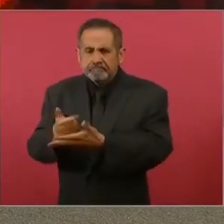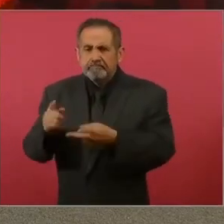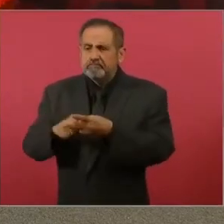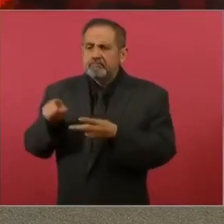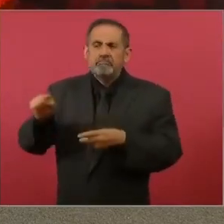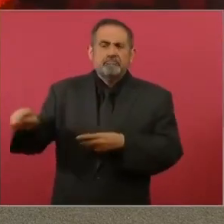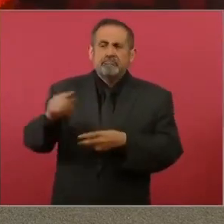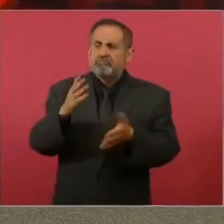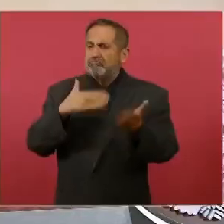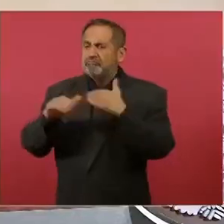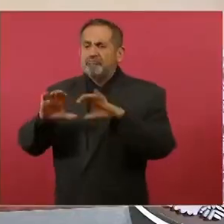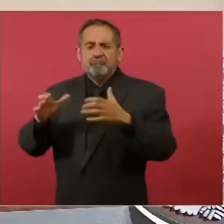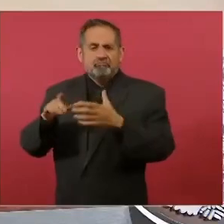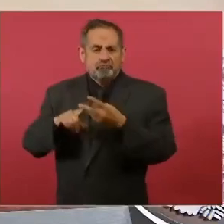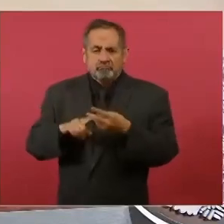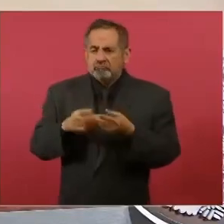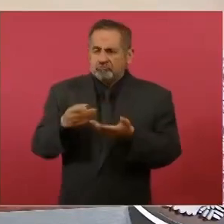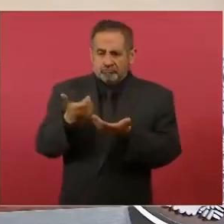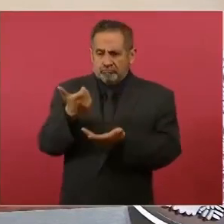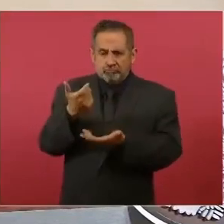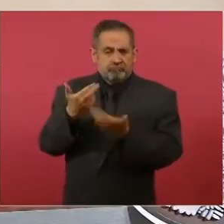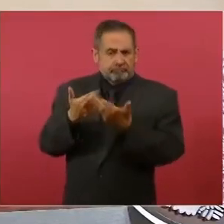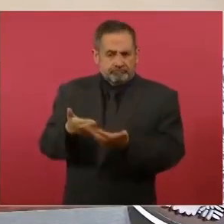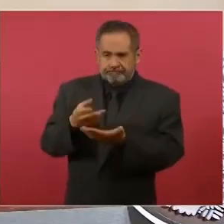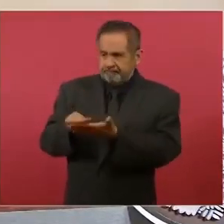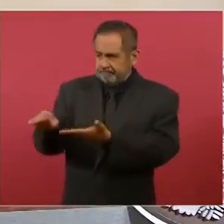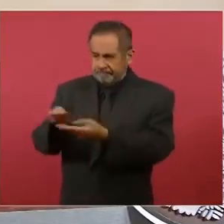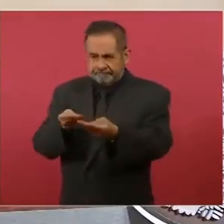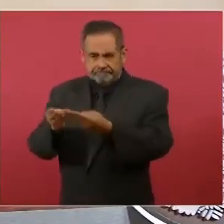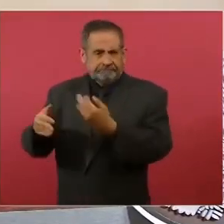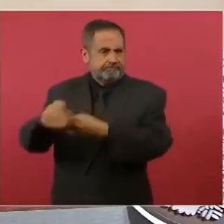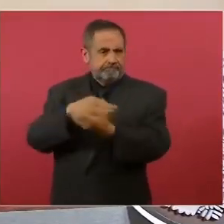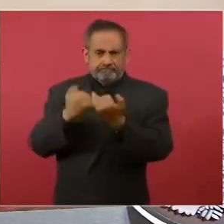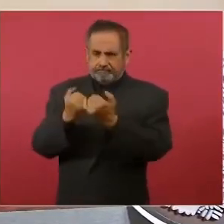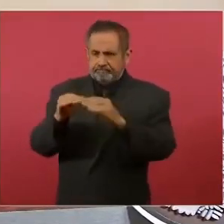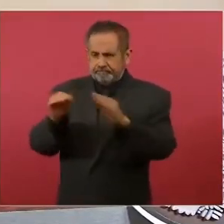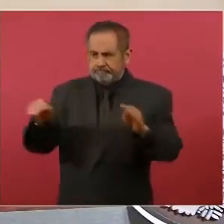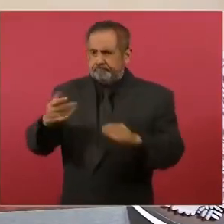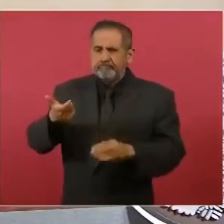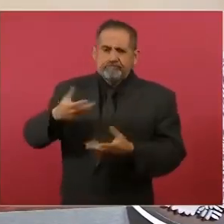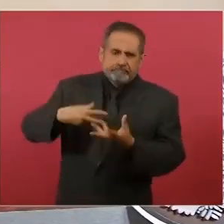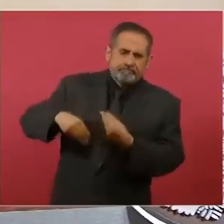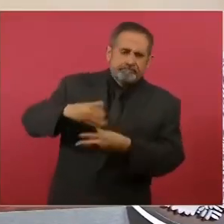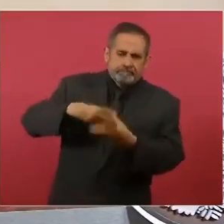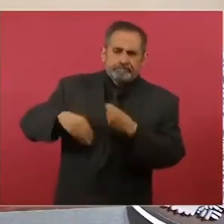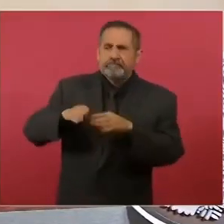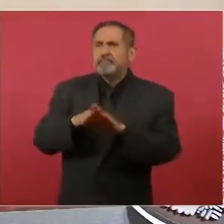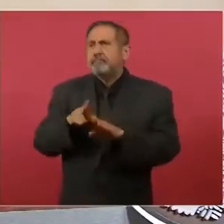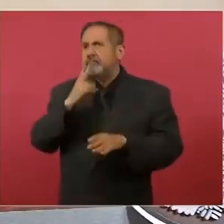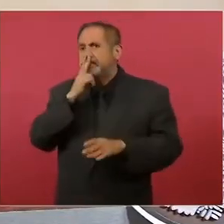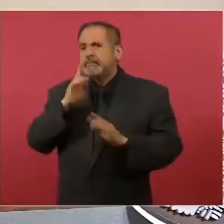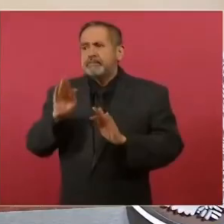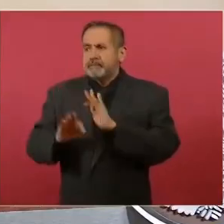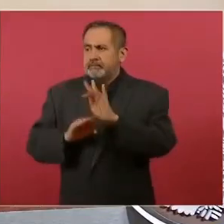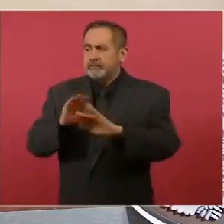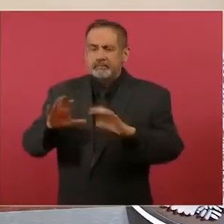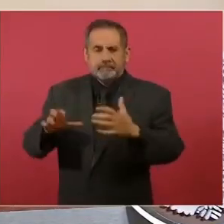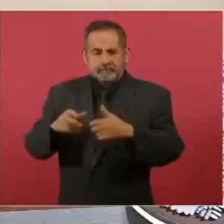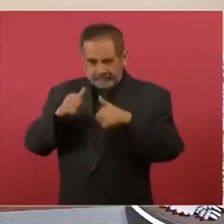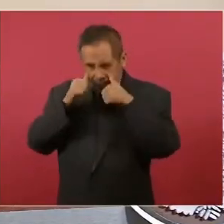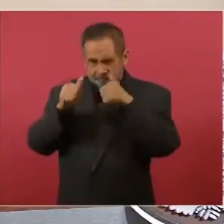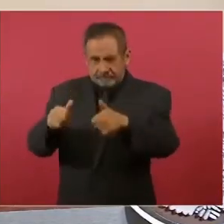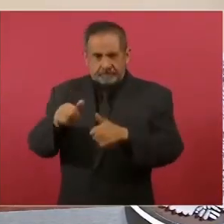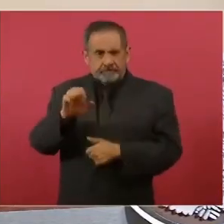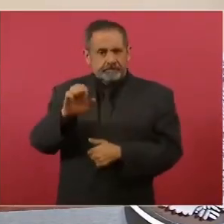prosperidad colectiva, la distribución equitativa de beneficios y la sostenibilidad ambiental y vinculado directamente a los